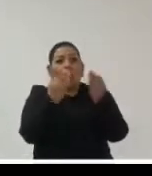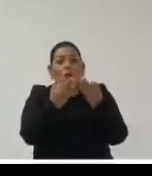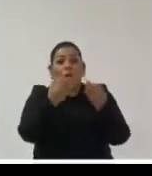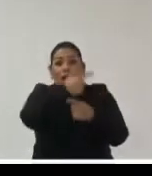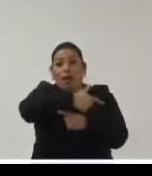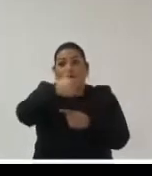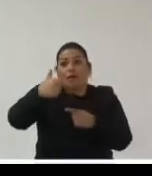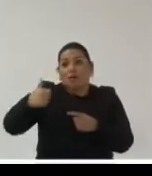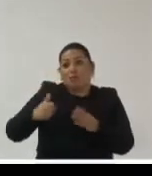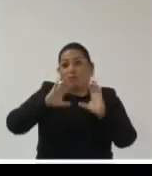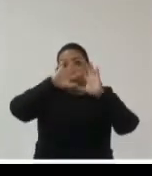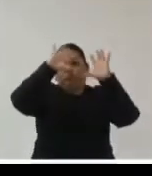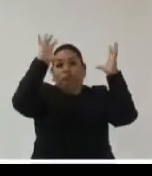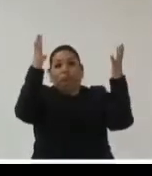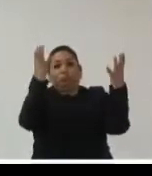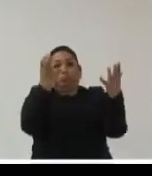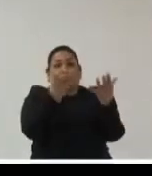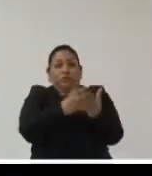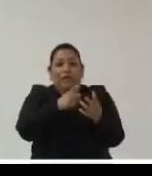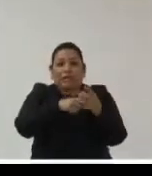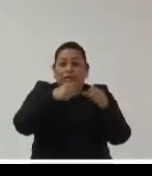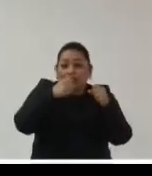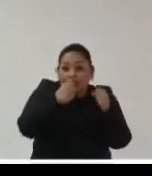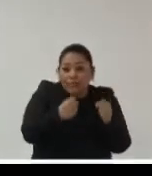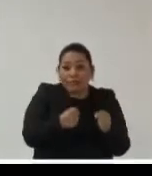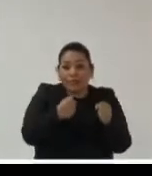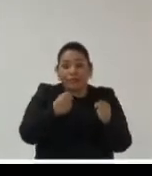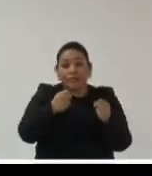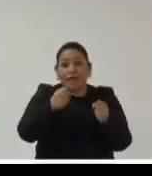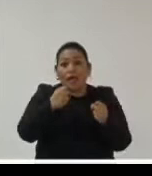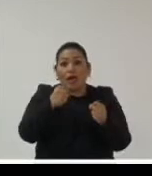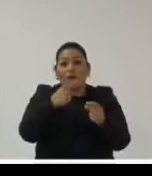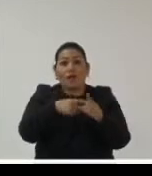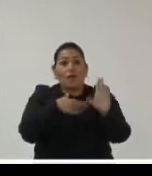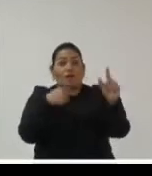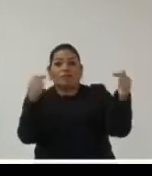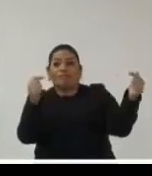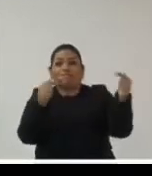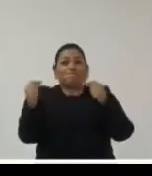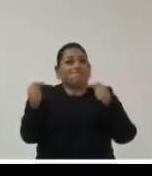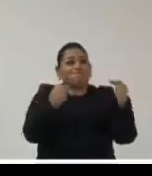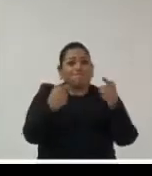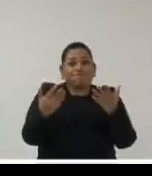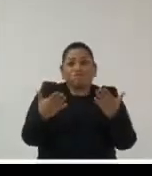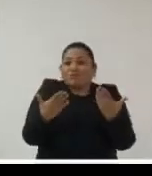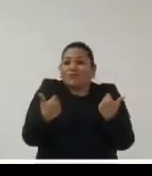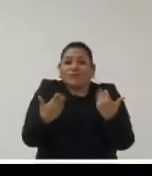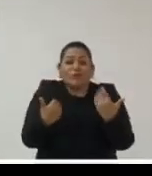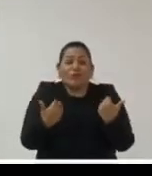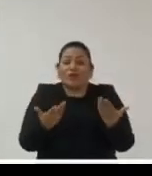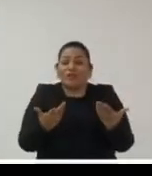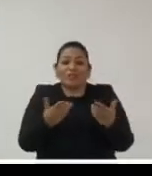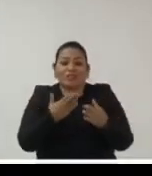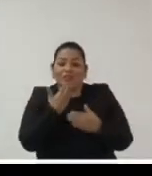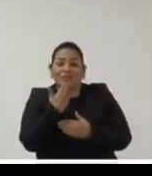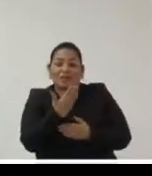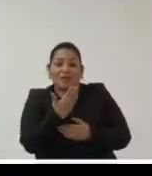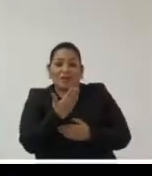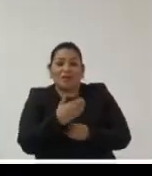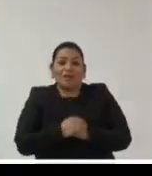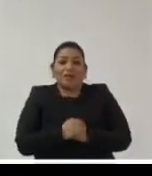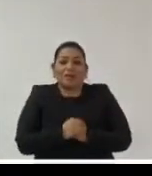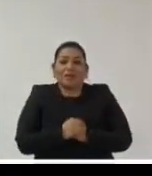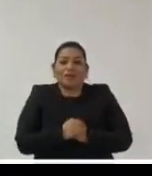países seguramente son totalmente contraproducentes y no han sido o no han considerado